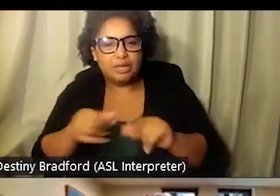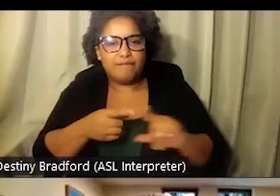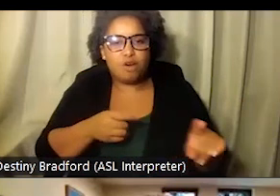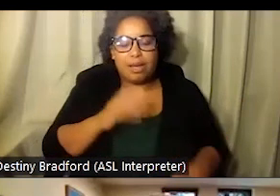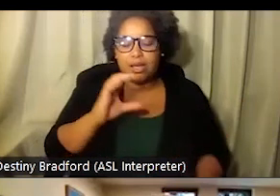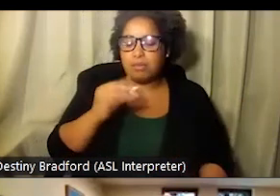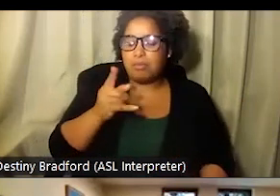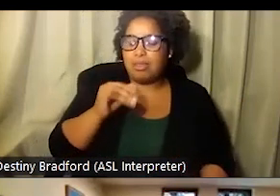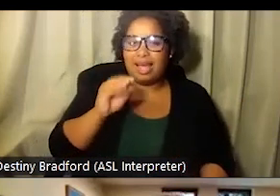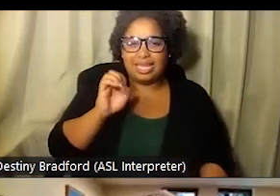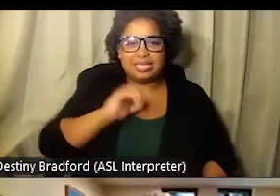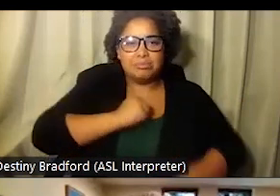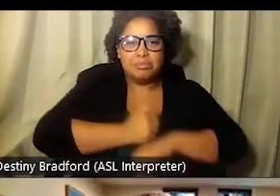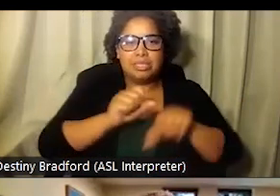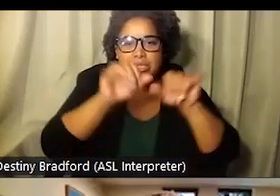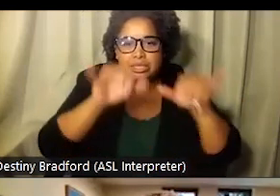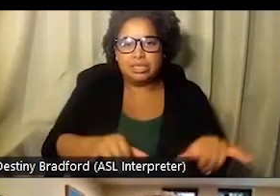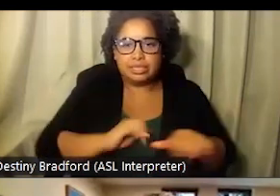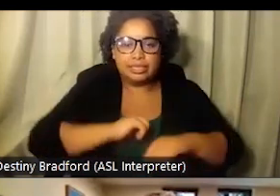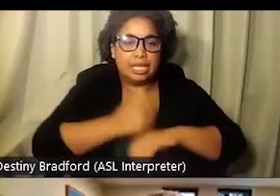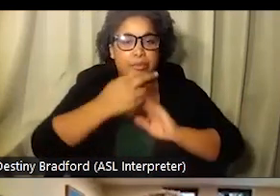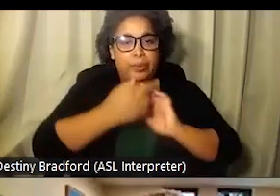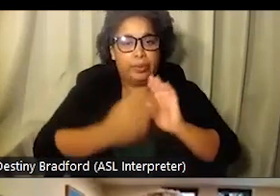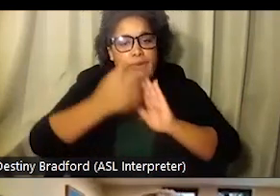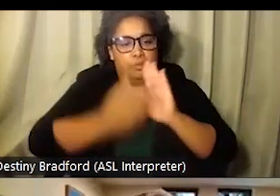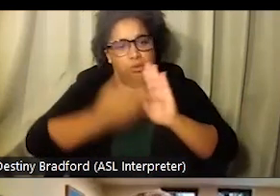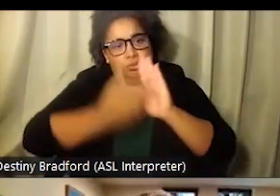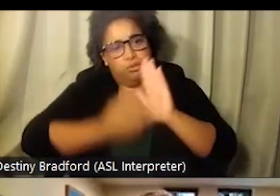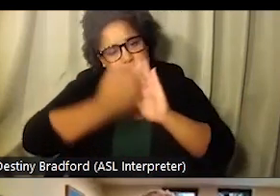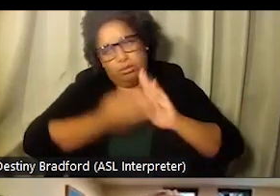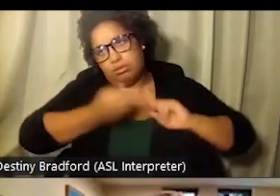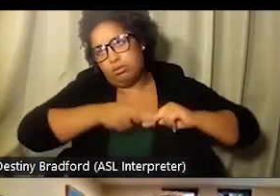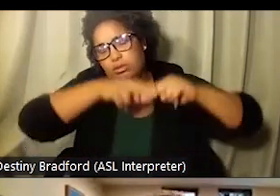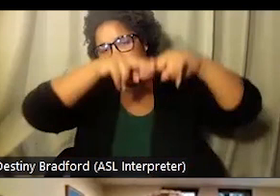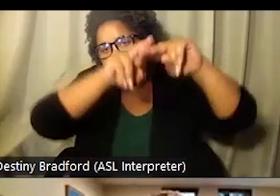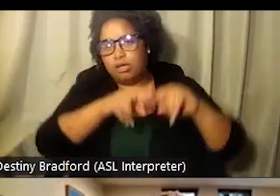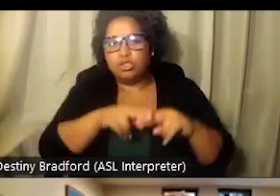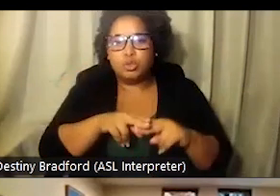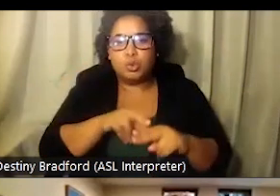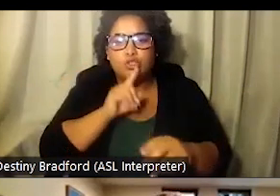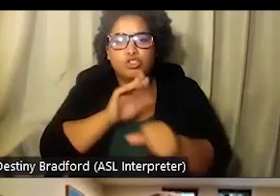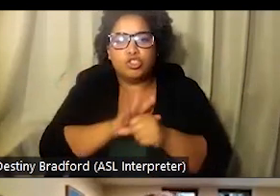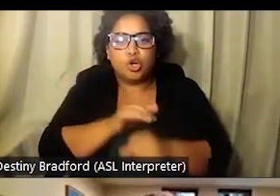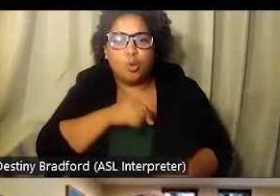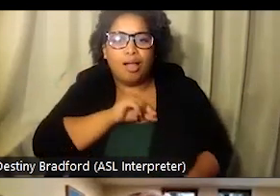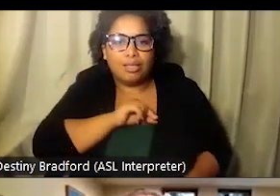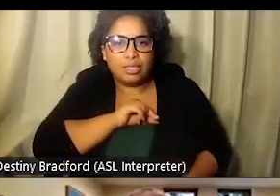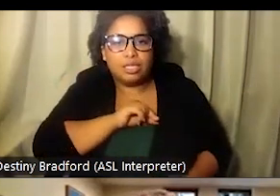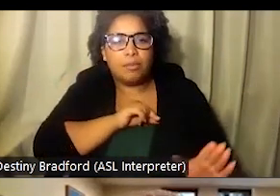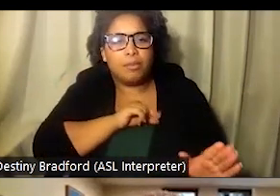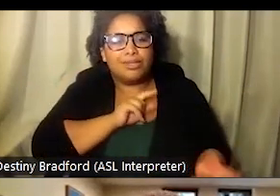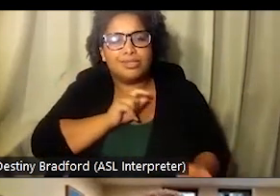antes era un sistema, ¿verdad? Basado en cumplimiento que incluía reglas y regulamentos para poder asegurar la calidad.